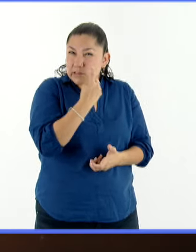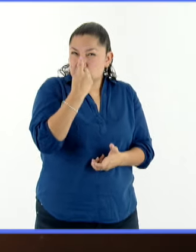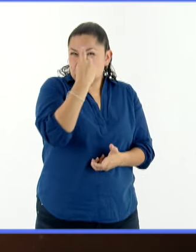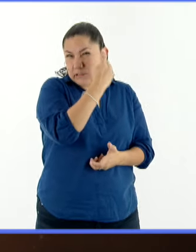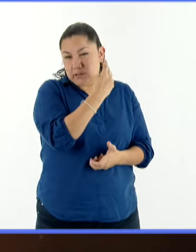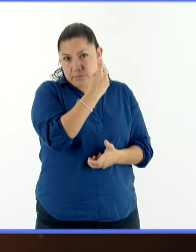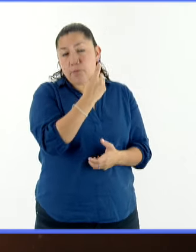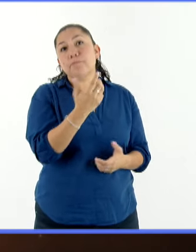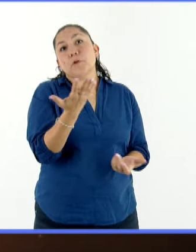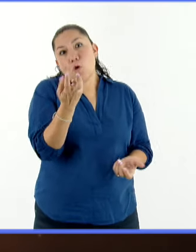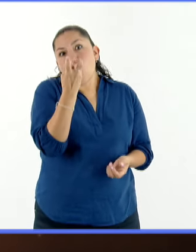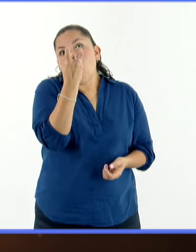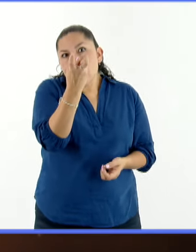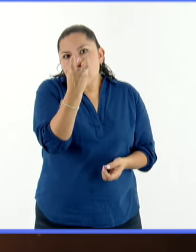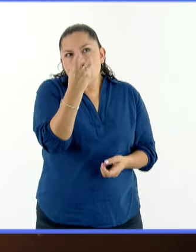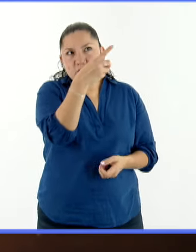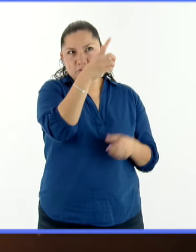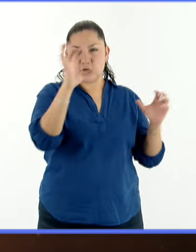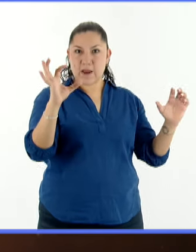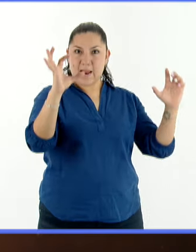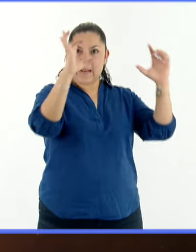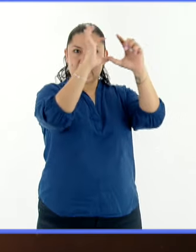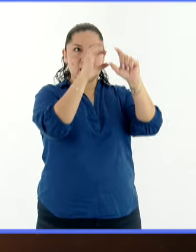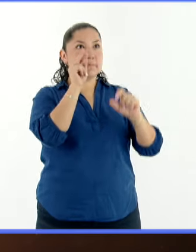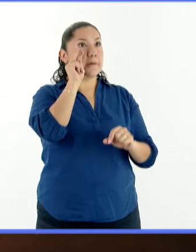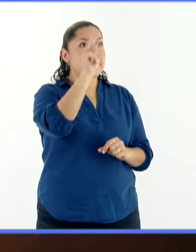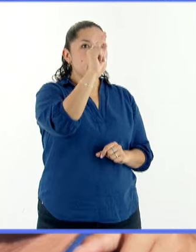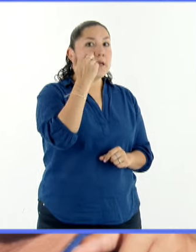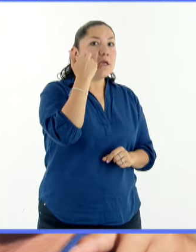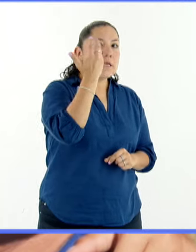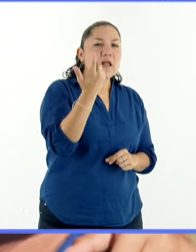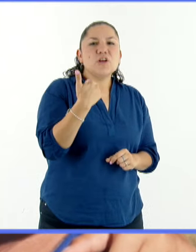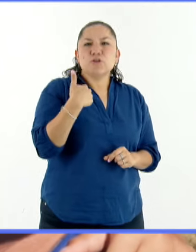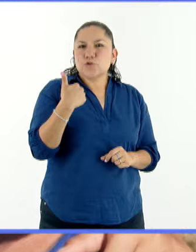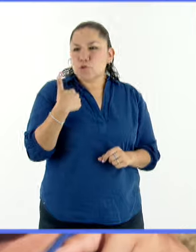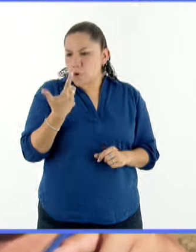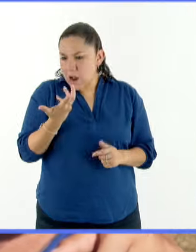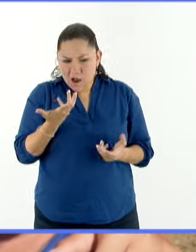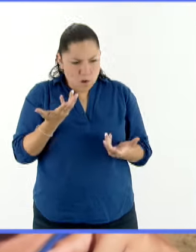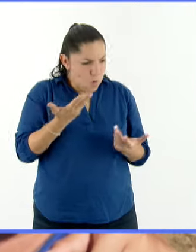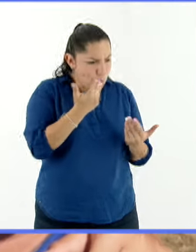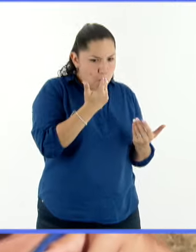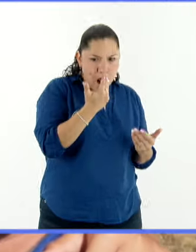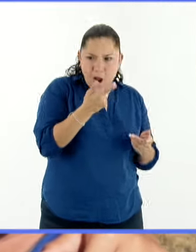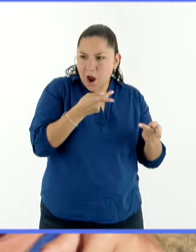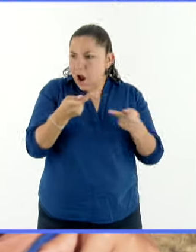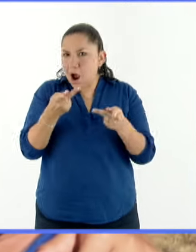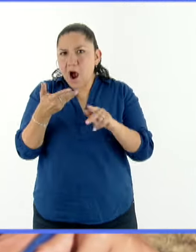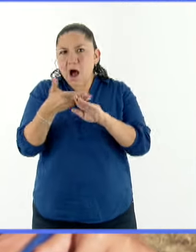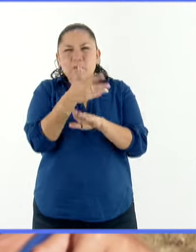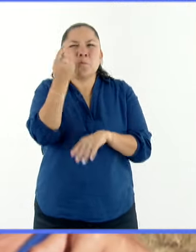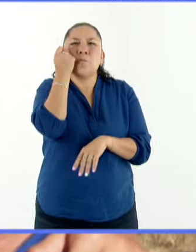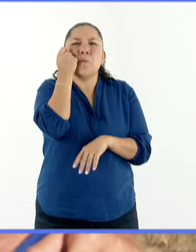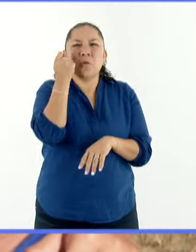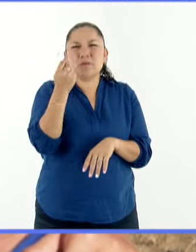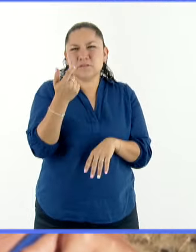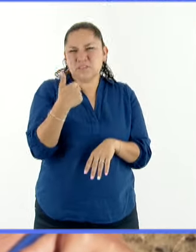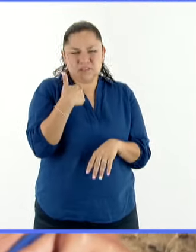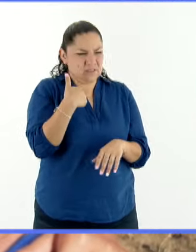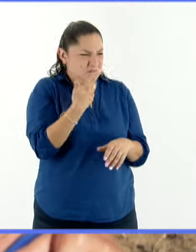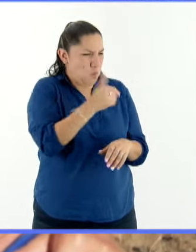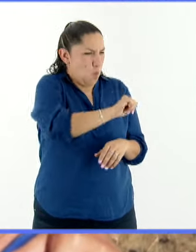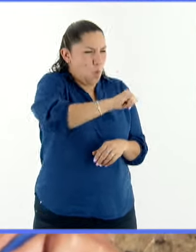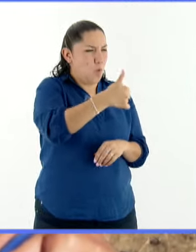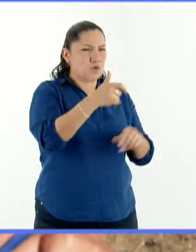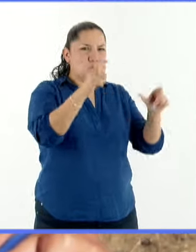quiere observar un fenómeno como el eclipse, lo mejor es no improvisar. Para ver un eclipse, lo que se recomienda son lentes